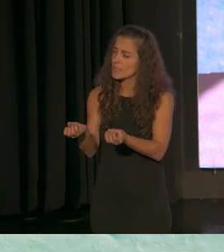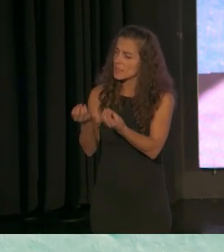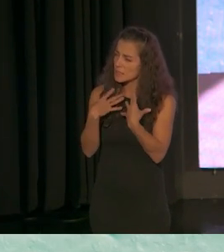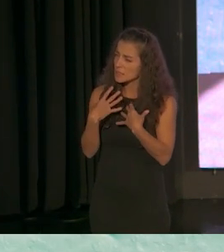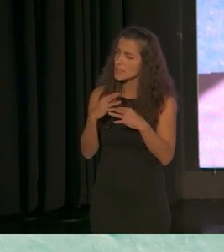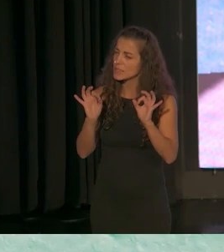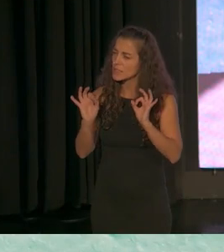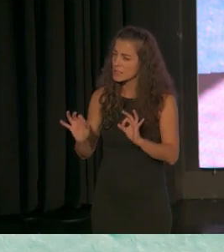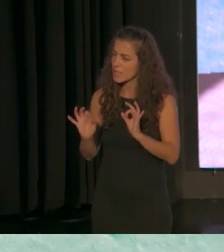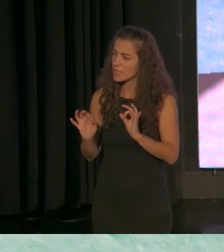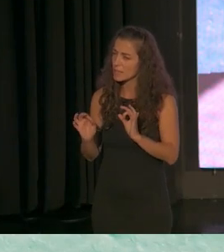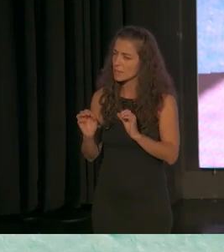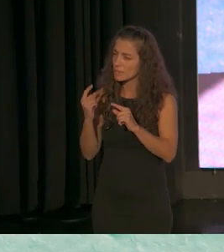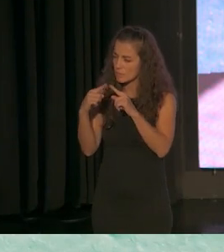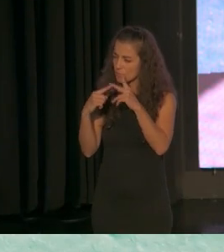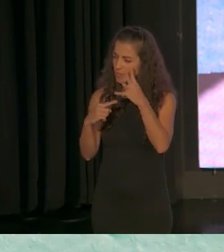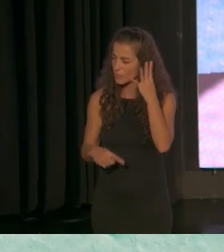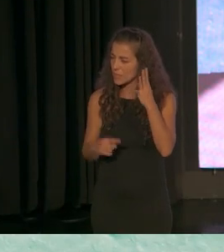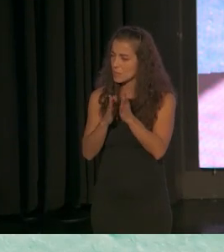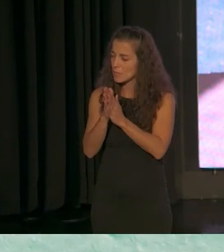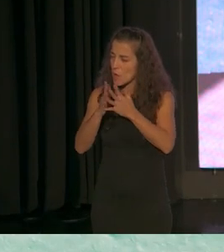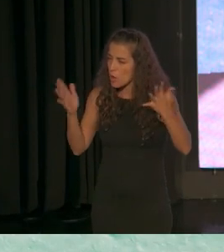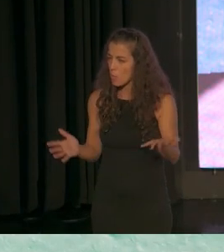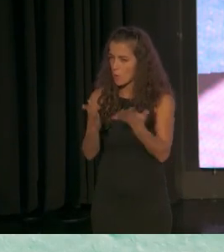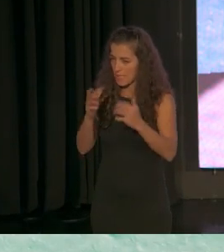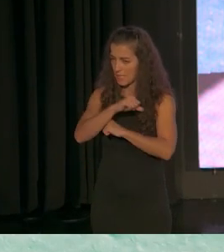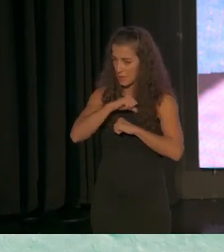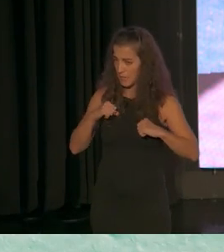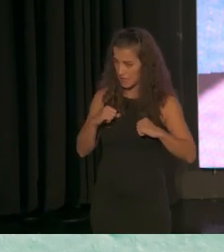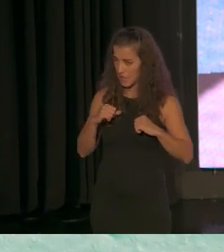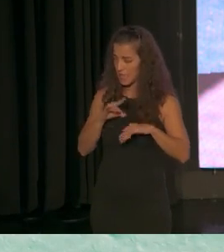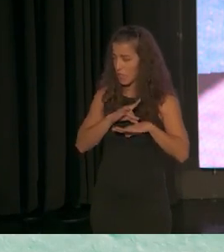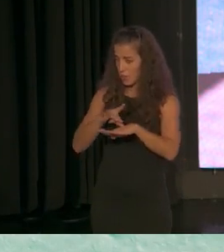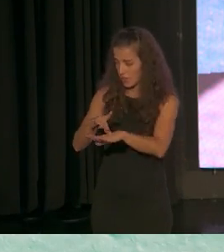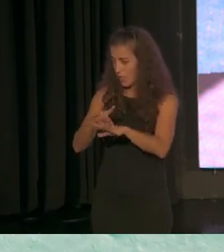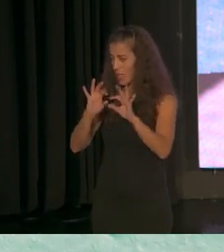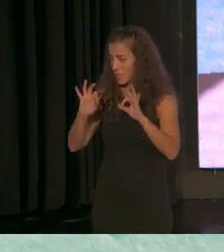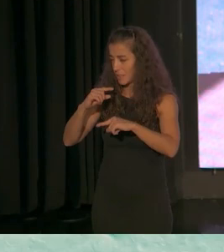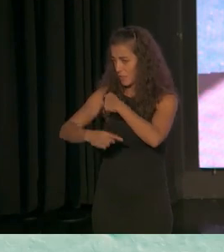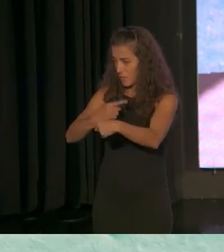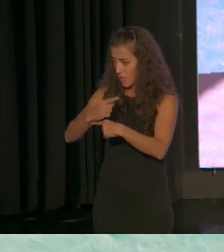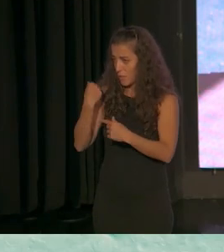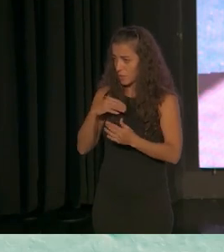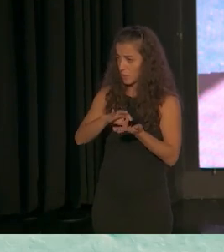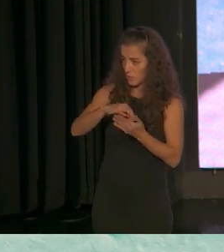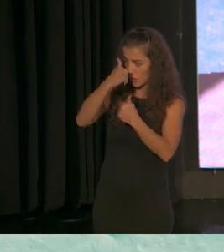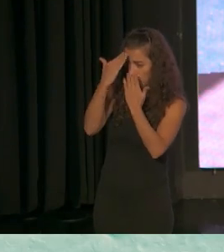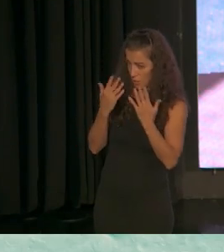de cómo podríamos promover la competencia aparentar y el bienestar de la familia desde los servicios de atención temprana a otro tipo de servicios?